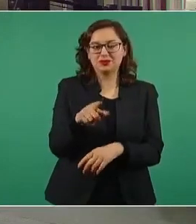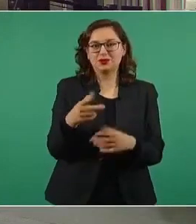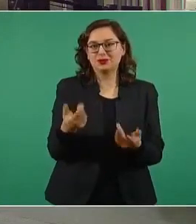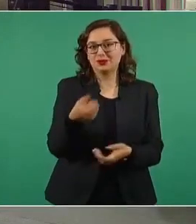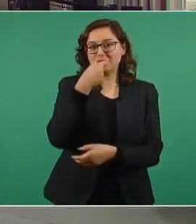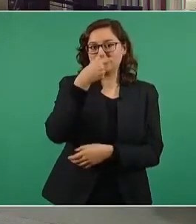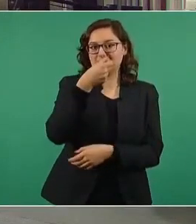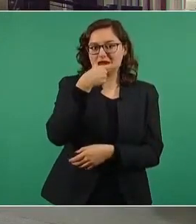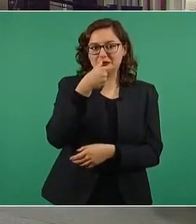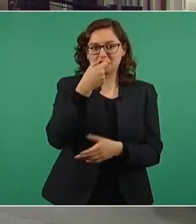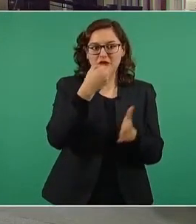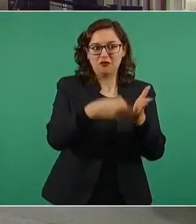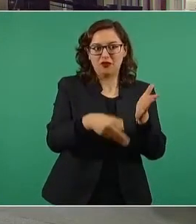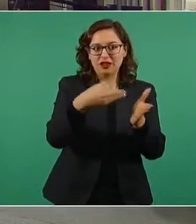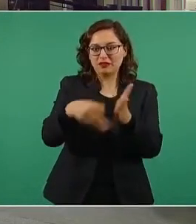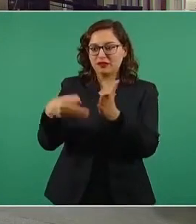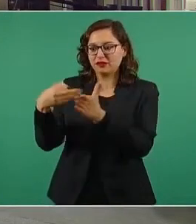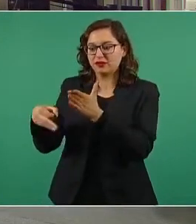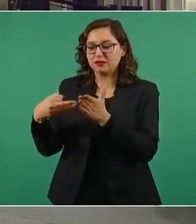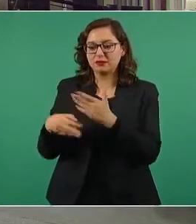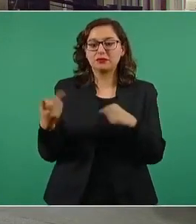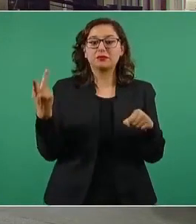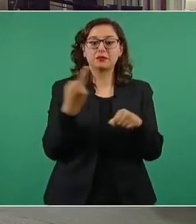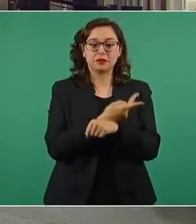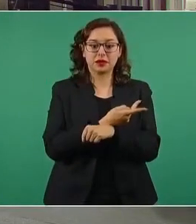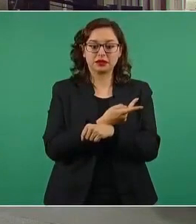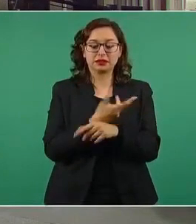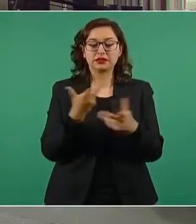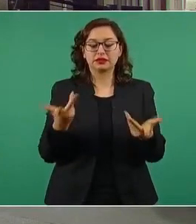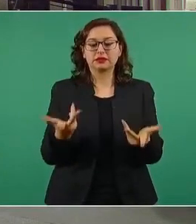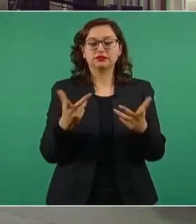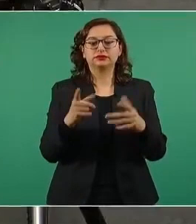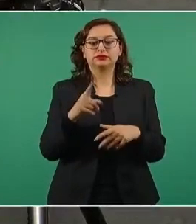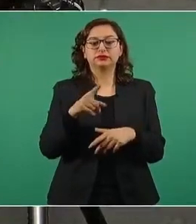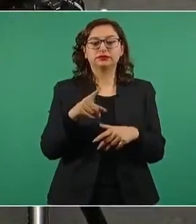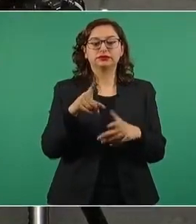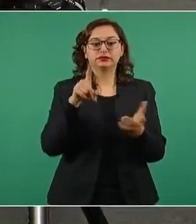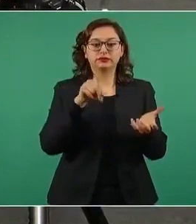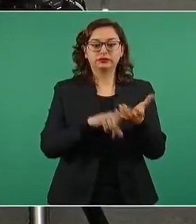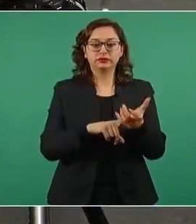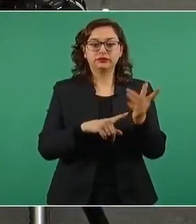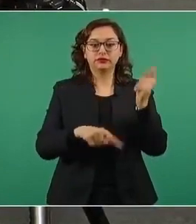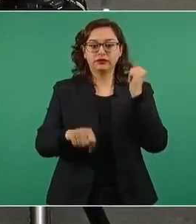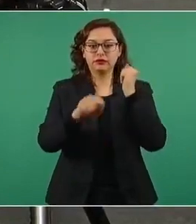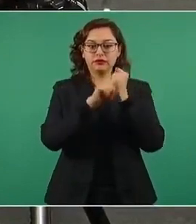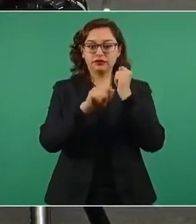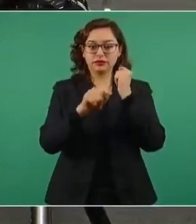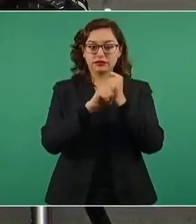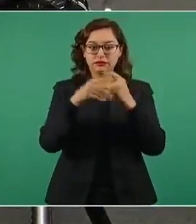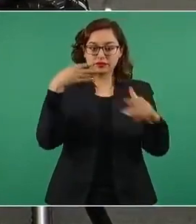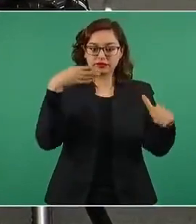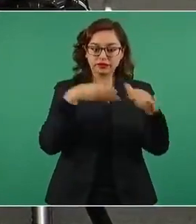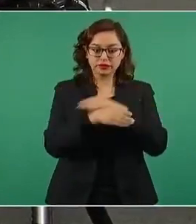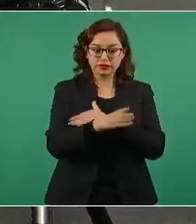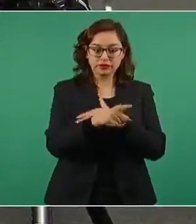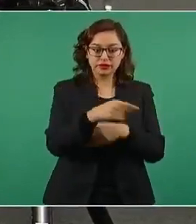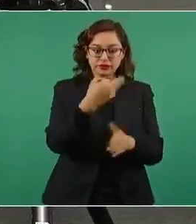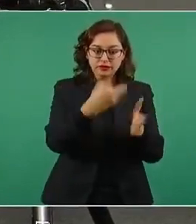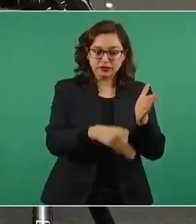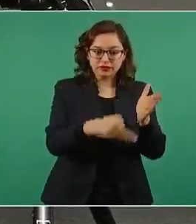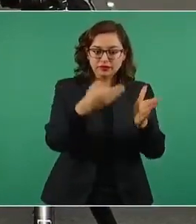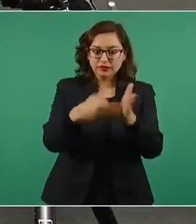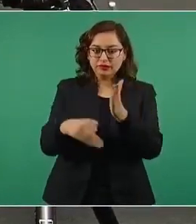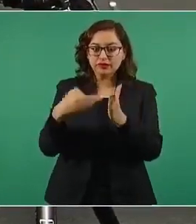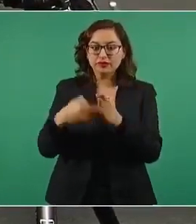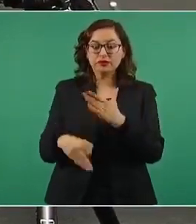Un pulso saludable al desabasto de medicamentos y de insumos en el sistema de transporte colectivo Metro. No sé si con la llegada